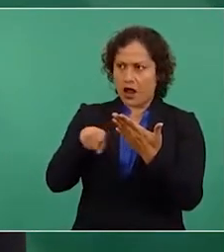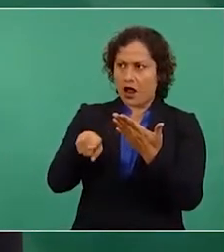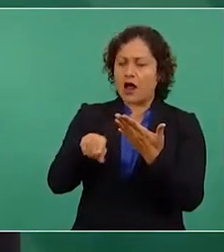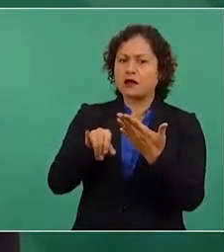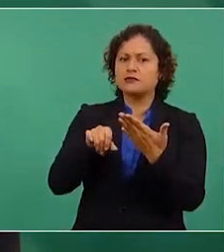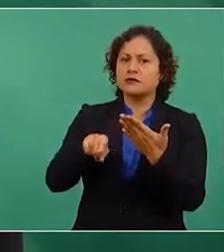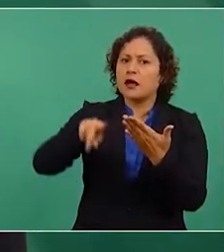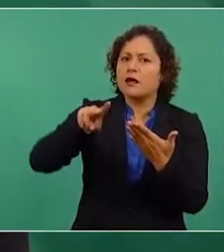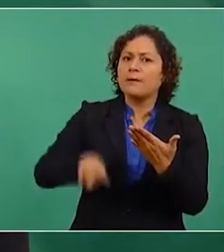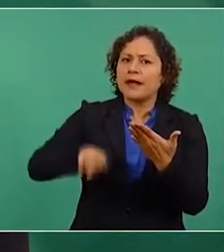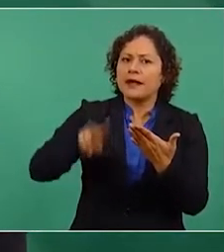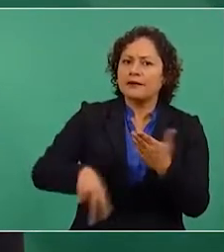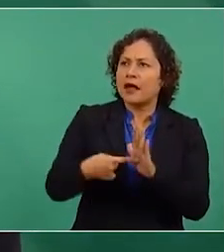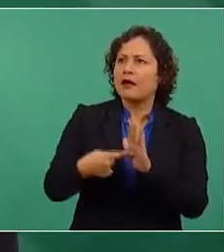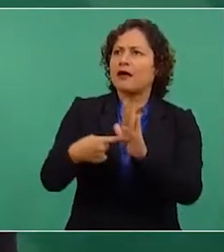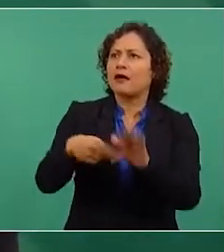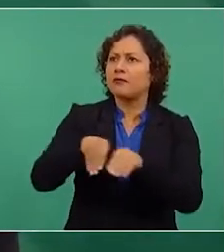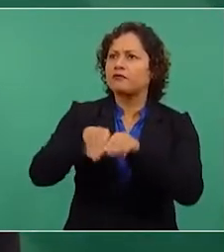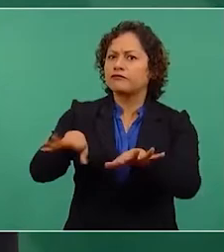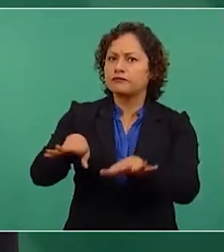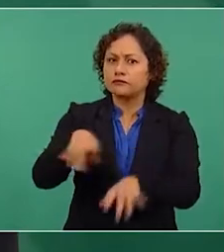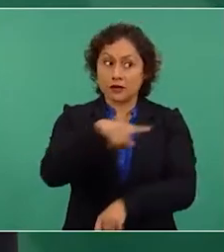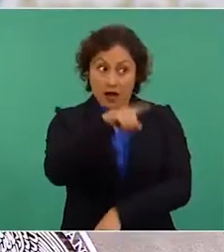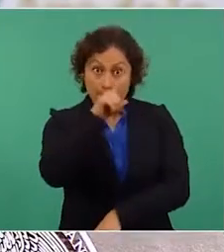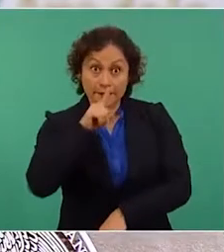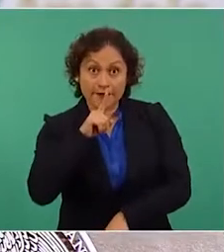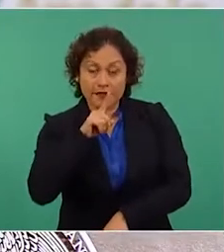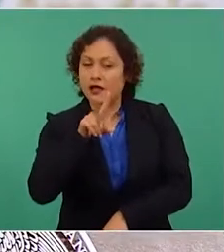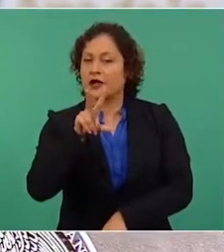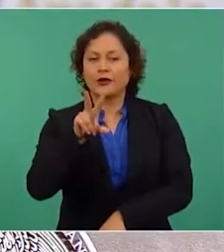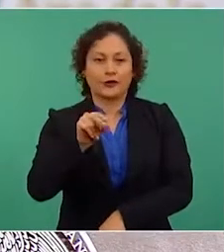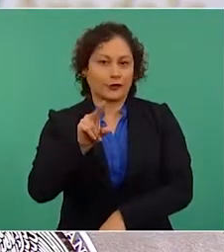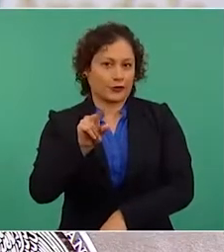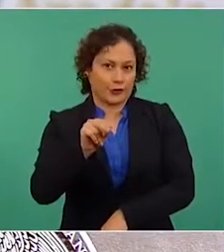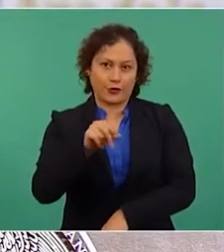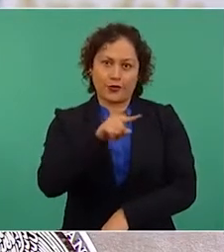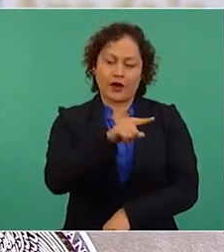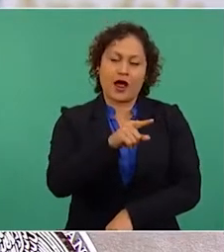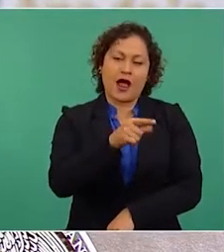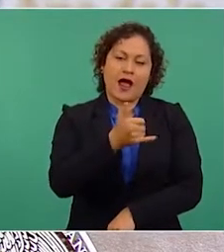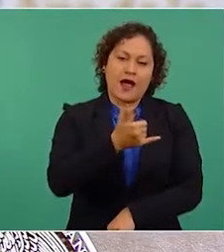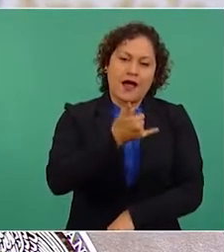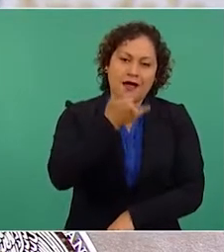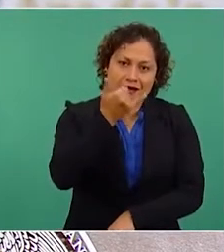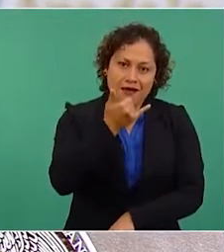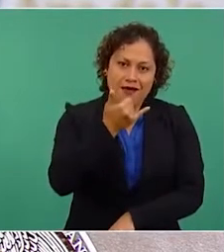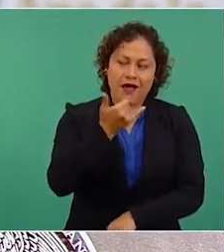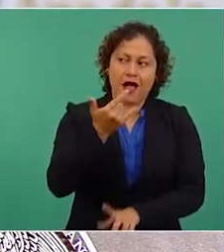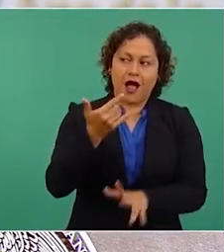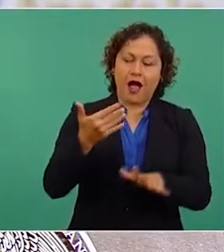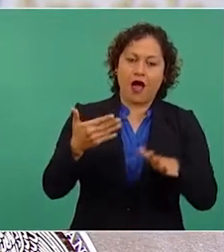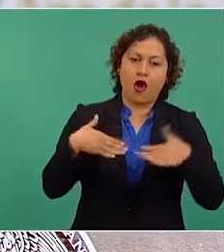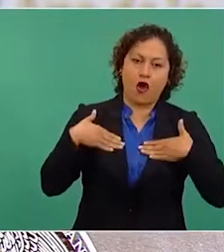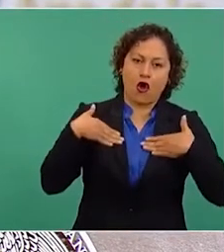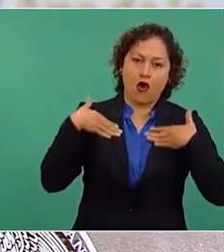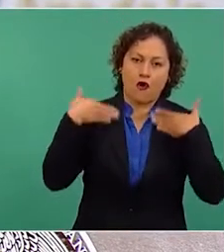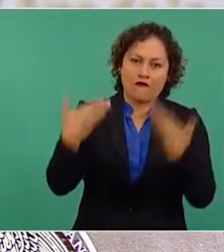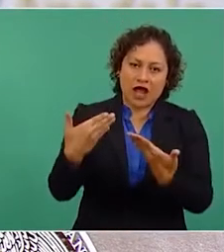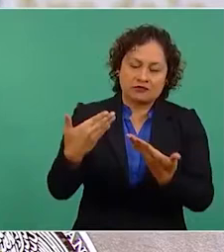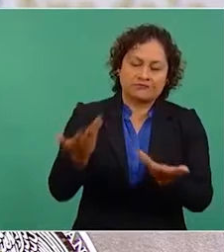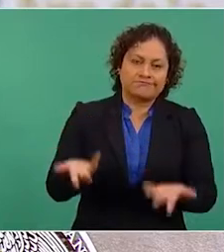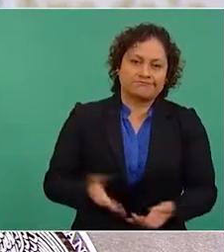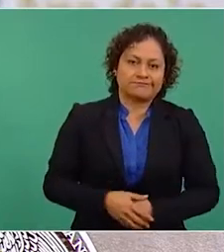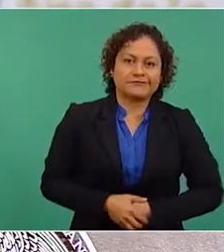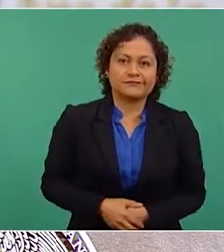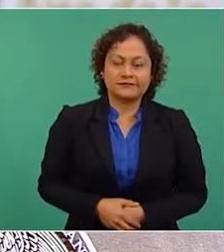mintiendo. Simplemente transmite su propia equivocación, su creencia en la mentira. Esto es importante